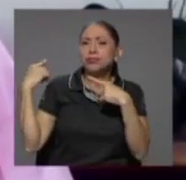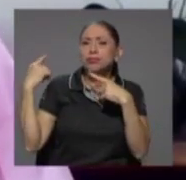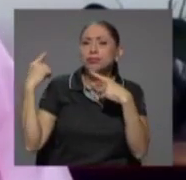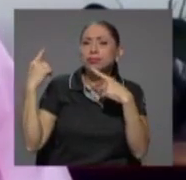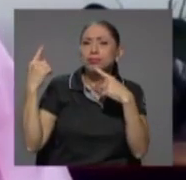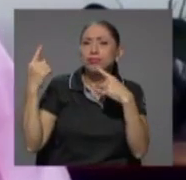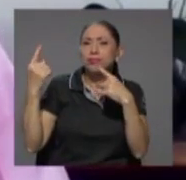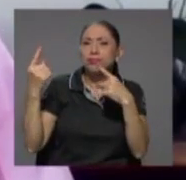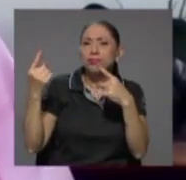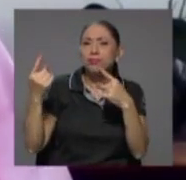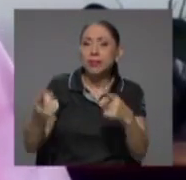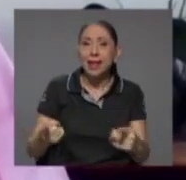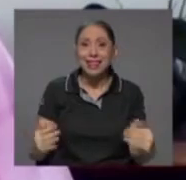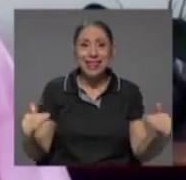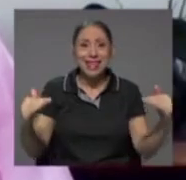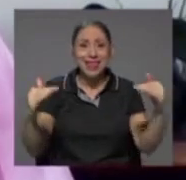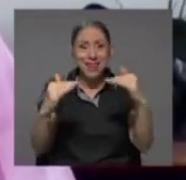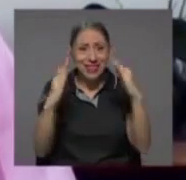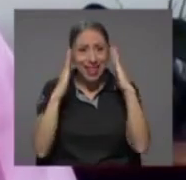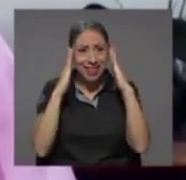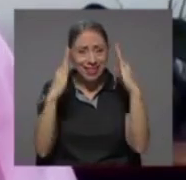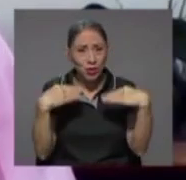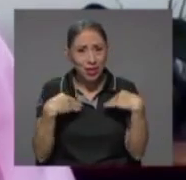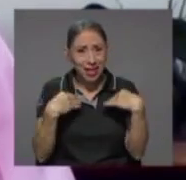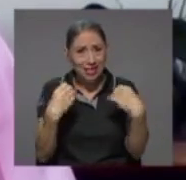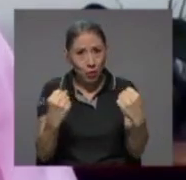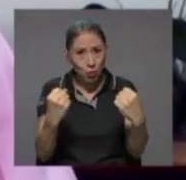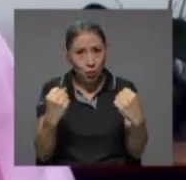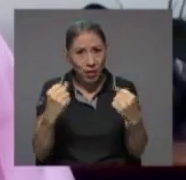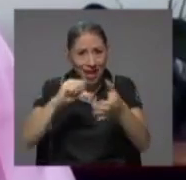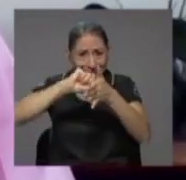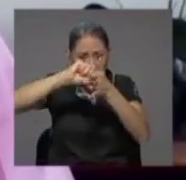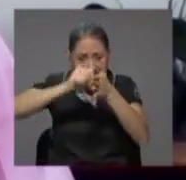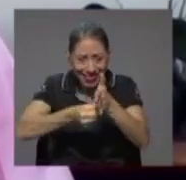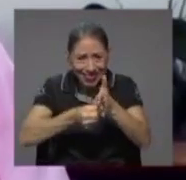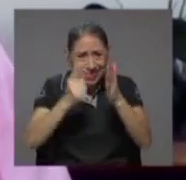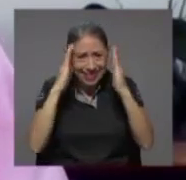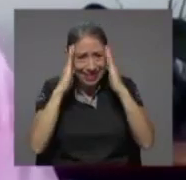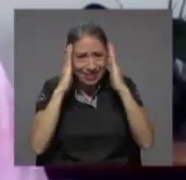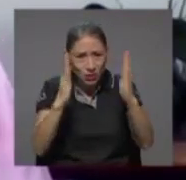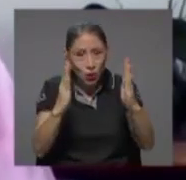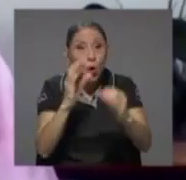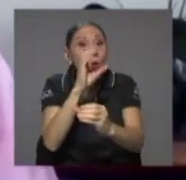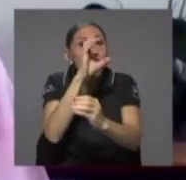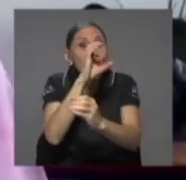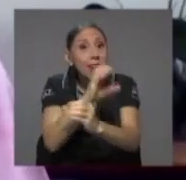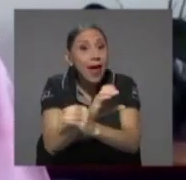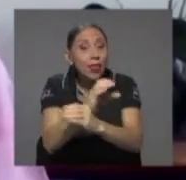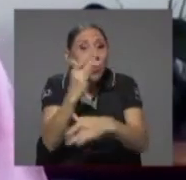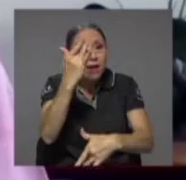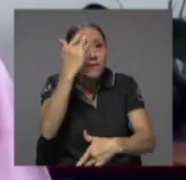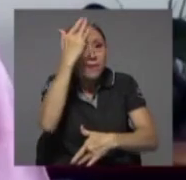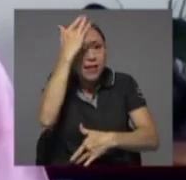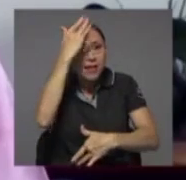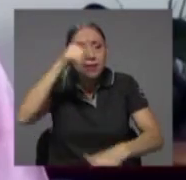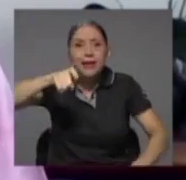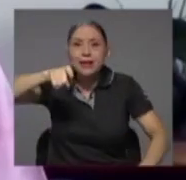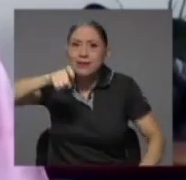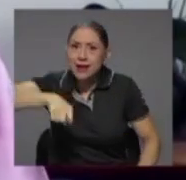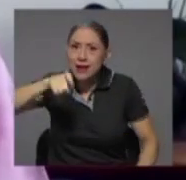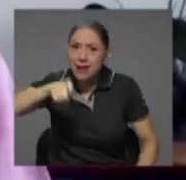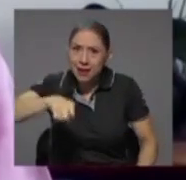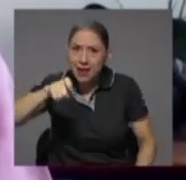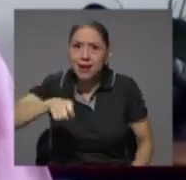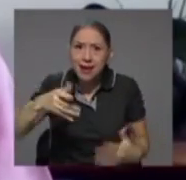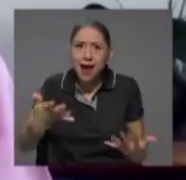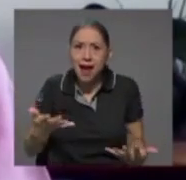caja del nivel de atención de la salud del cuidado de la enfermedad requería sin duda alguna la